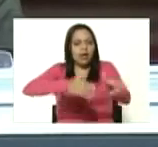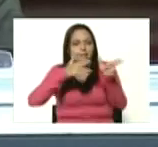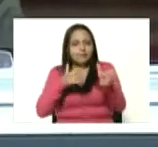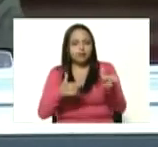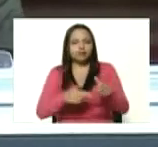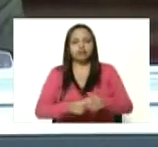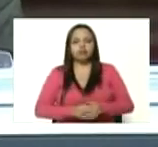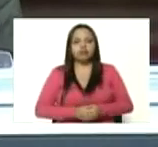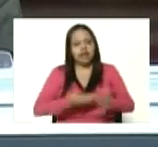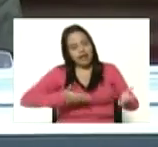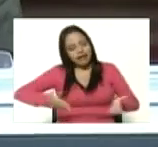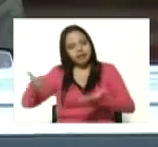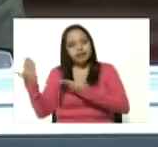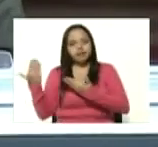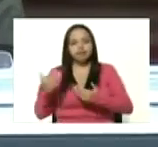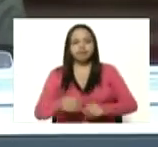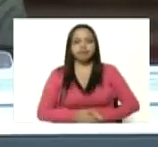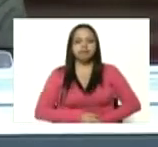mano adelante